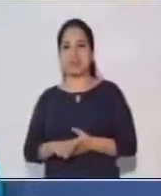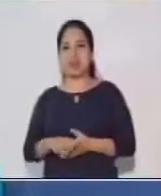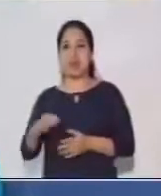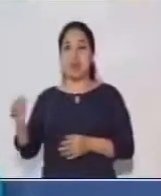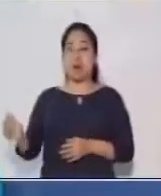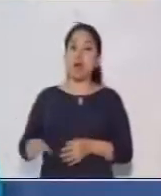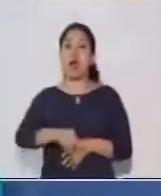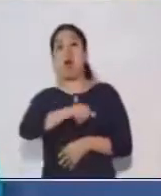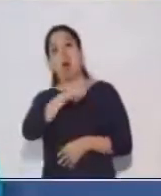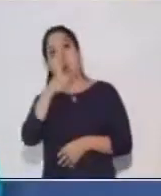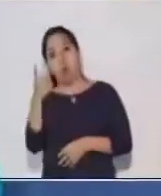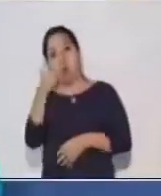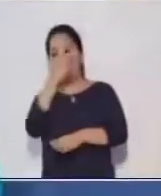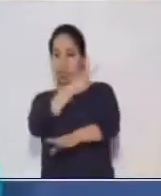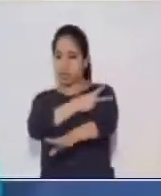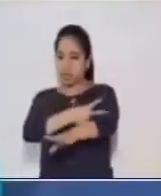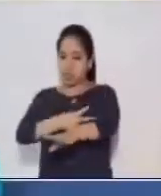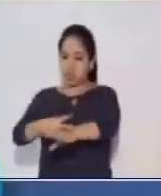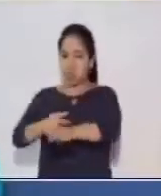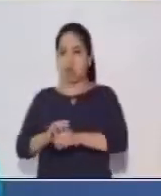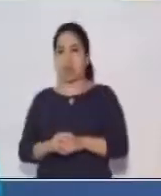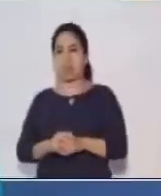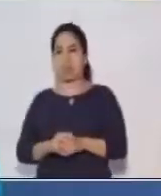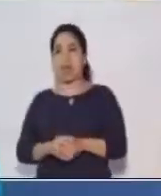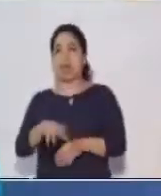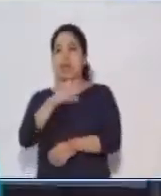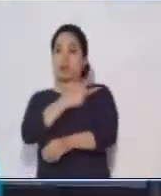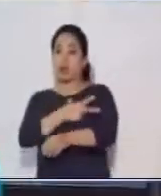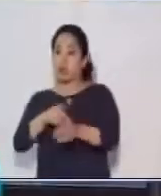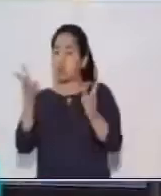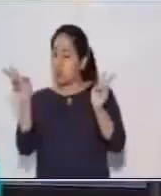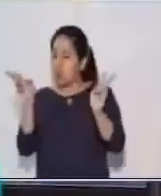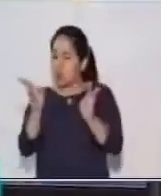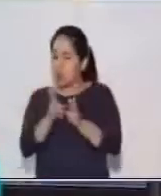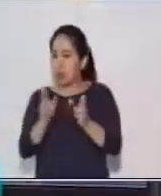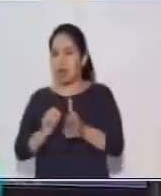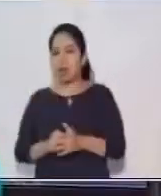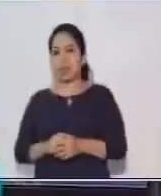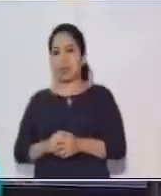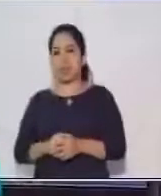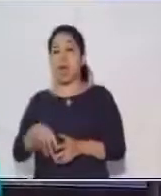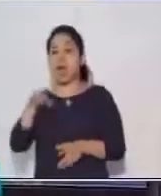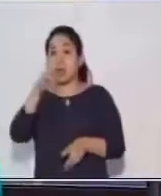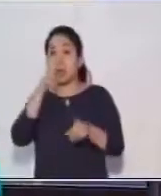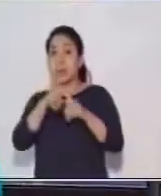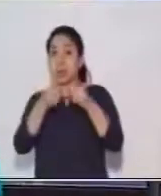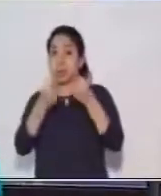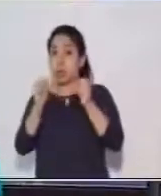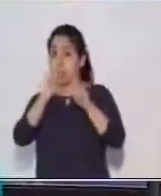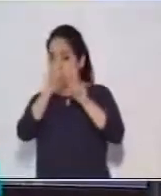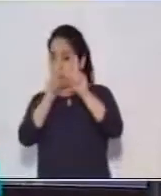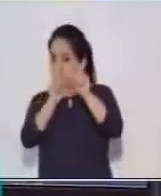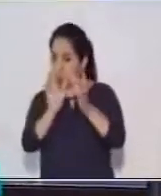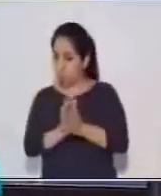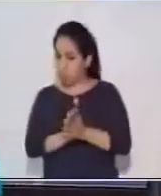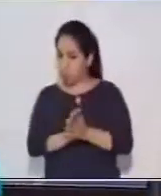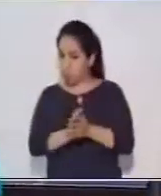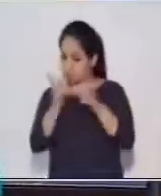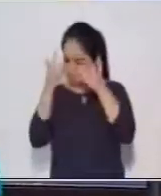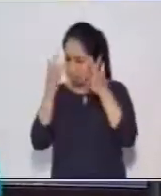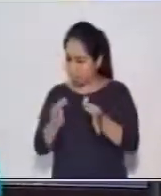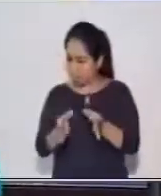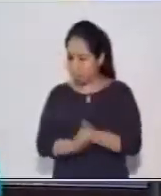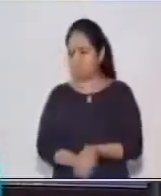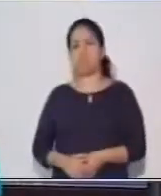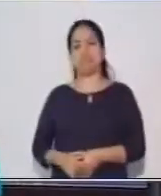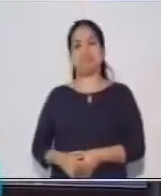siguiente historia, que es una historia cortita y también te voy a hacer unas preguntas. ¿Estás de acuerdo? Muy bien,